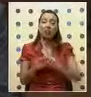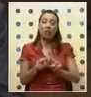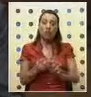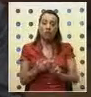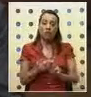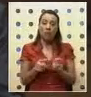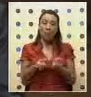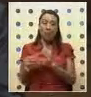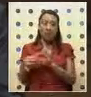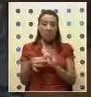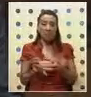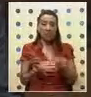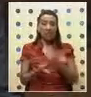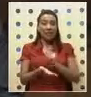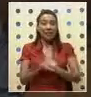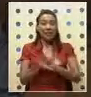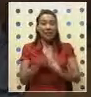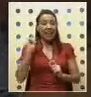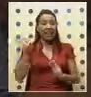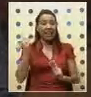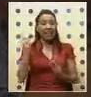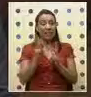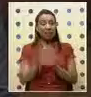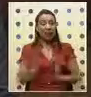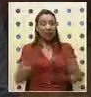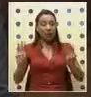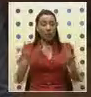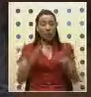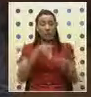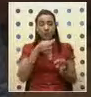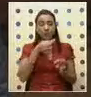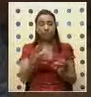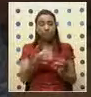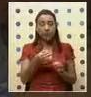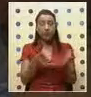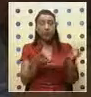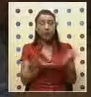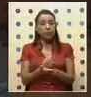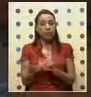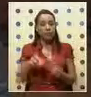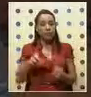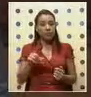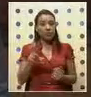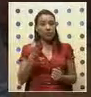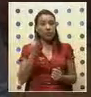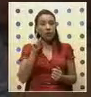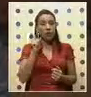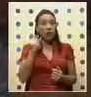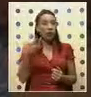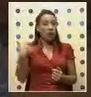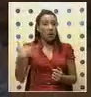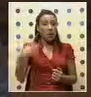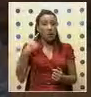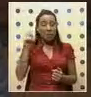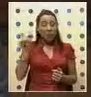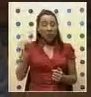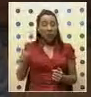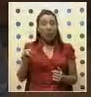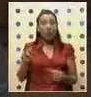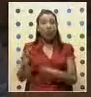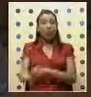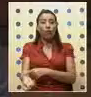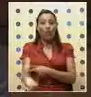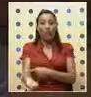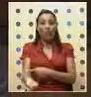Por eso, el secretario general de la ONU ha señalado con acierto que los logros de Nelson Mandela tuvieron un precio enorme para él y para su